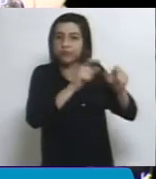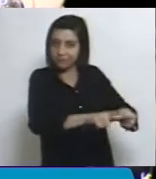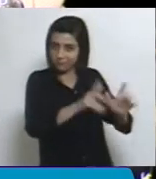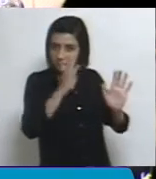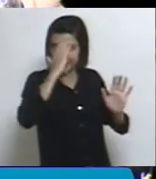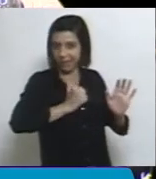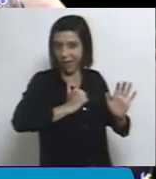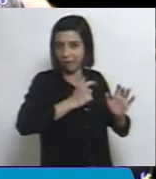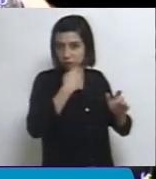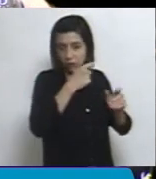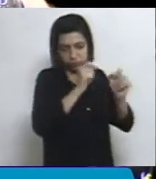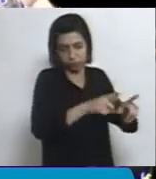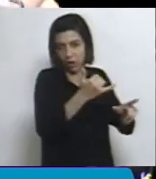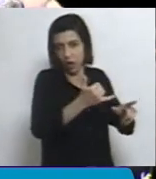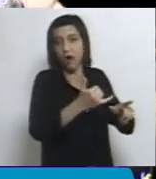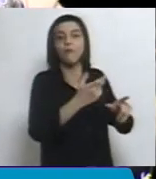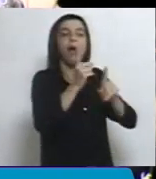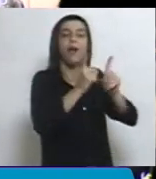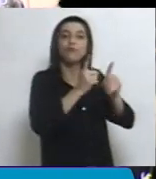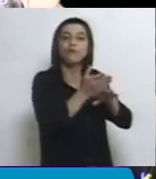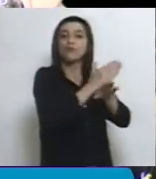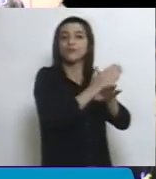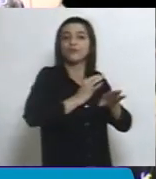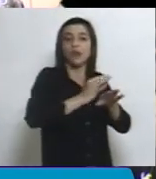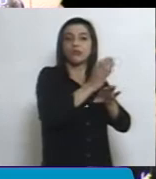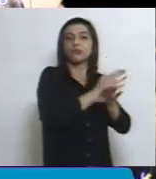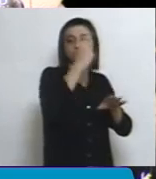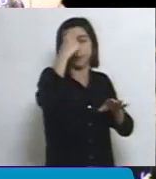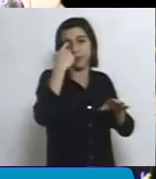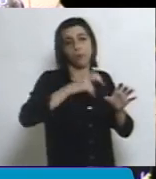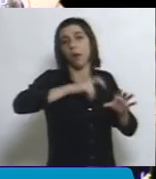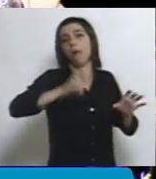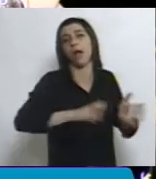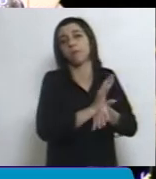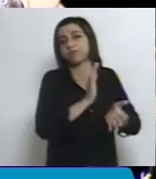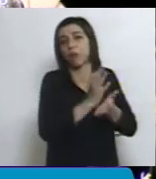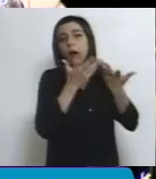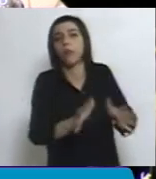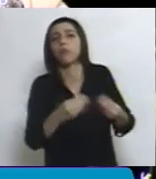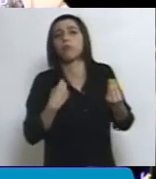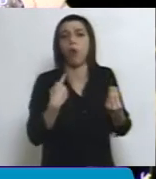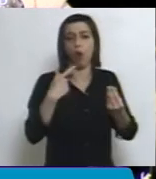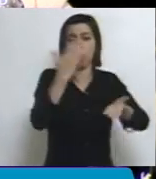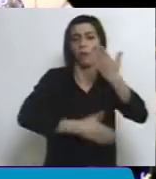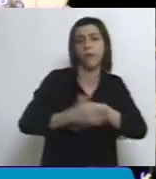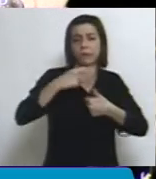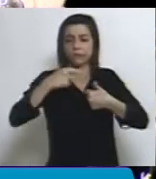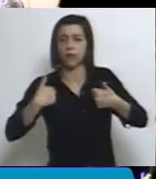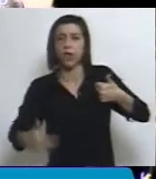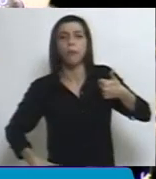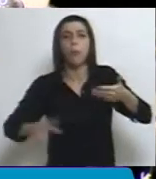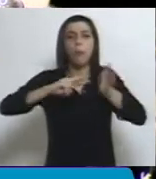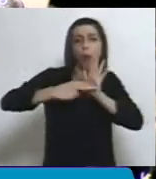su baja en los años posteriores por las secuelas que tuvieron hoy no